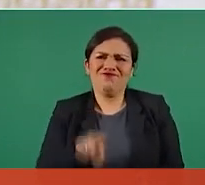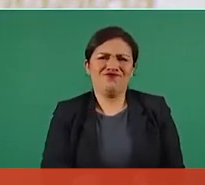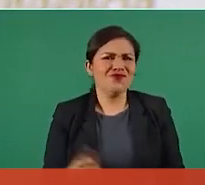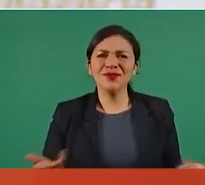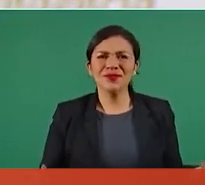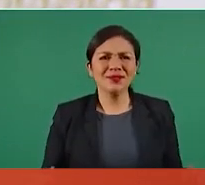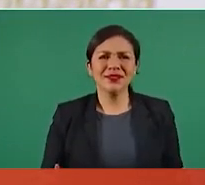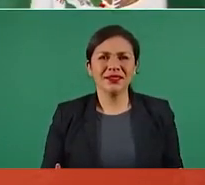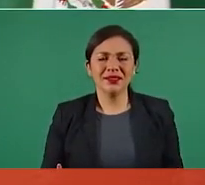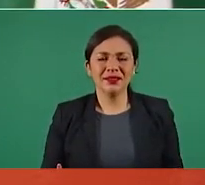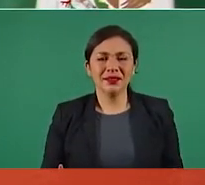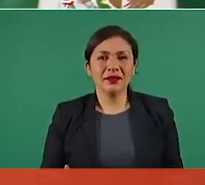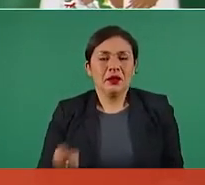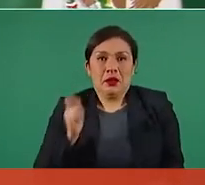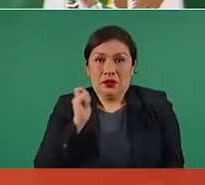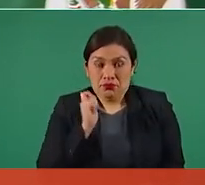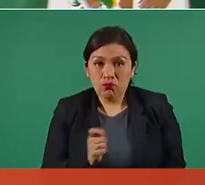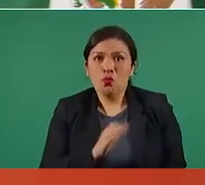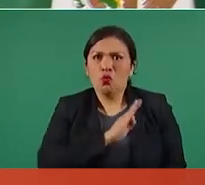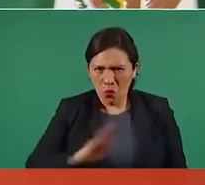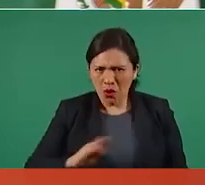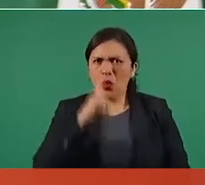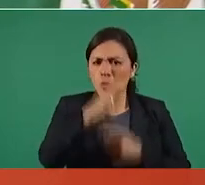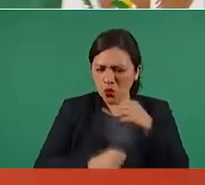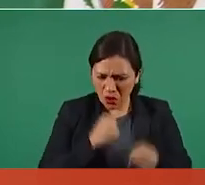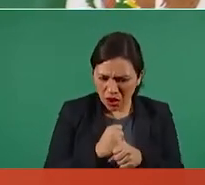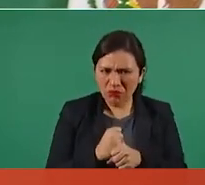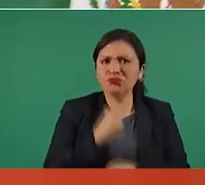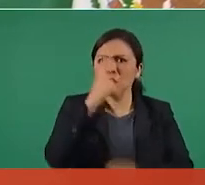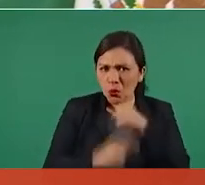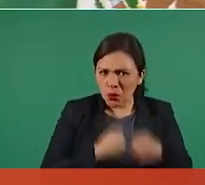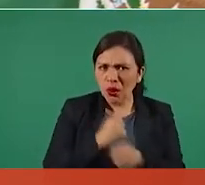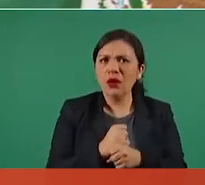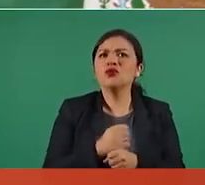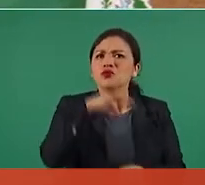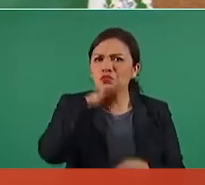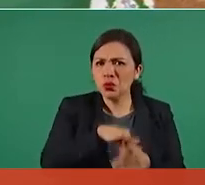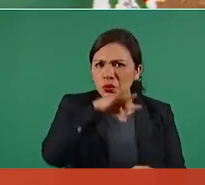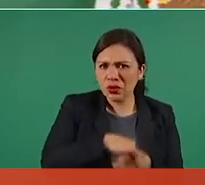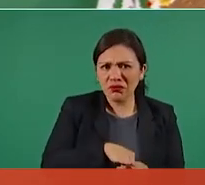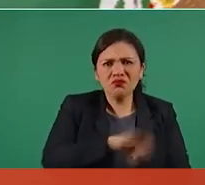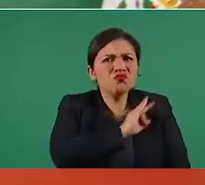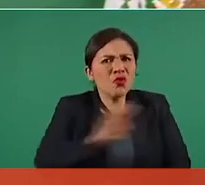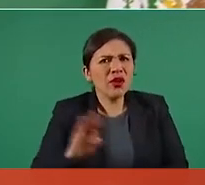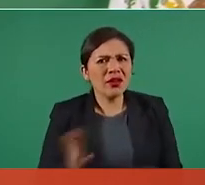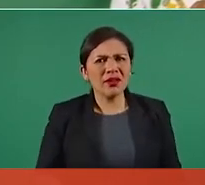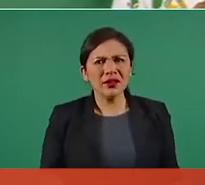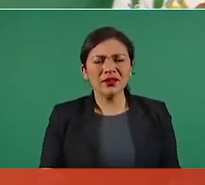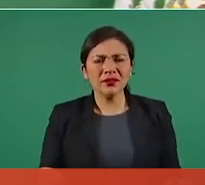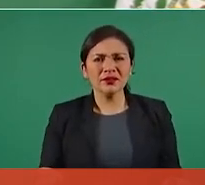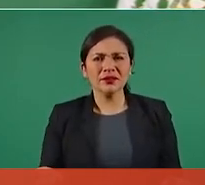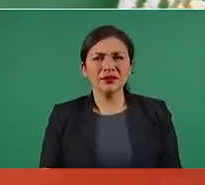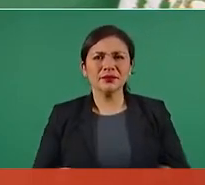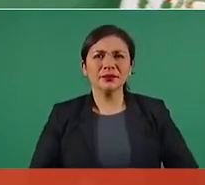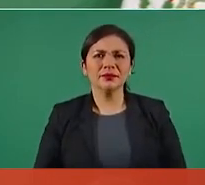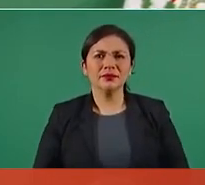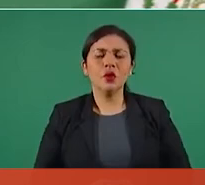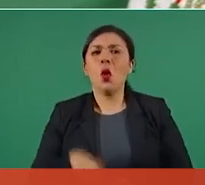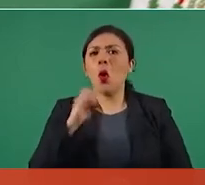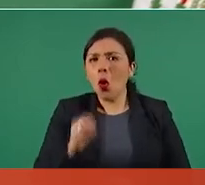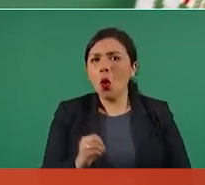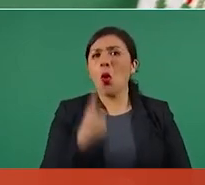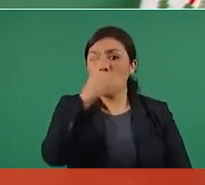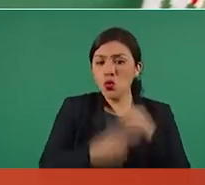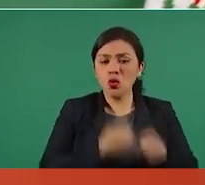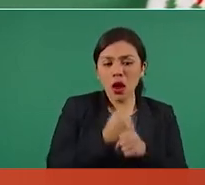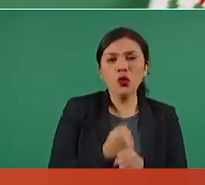No, puede ser cada año o dos veces